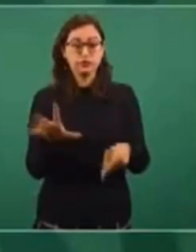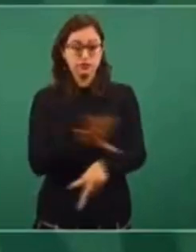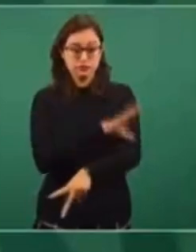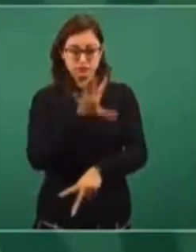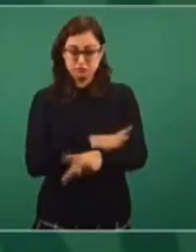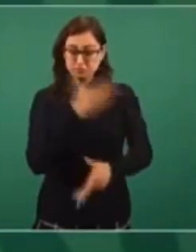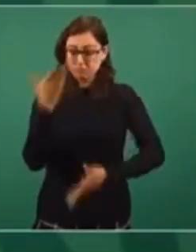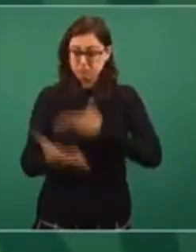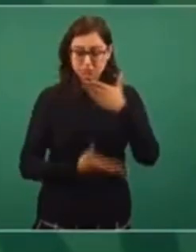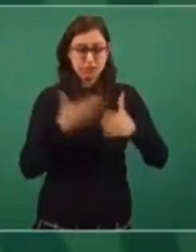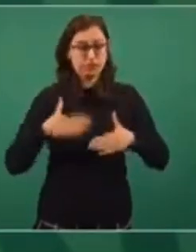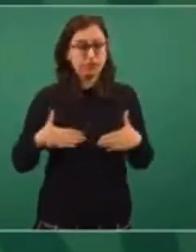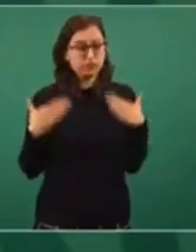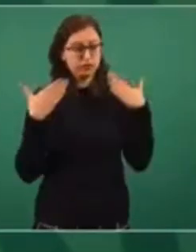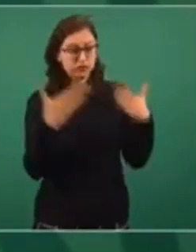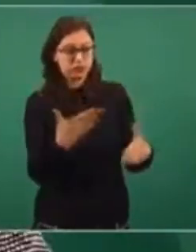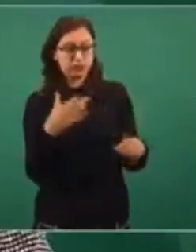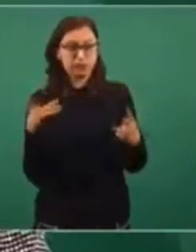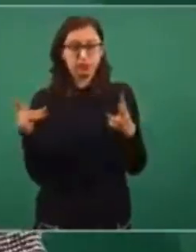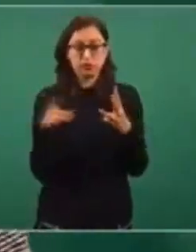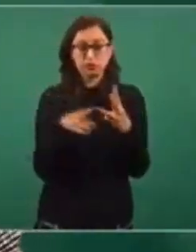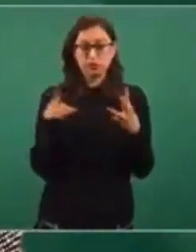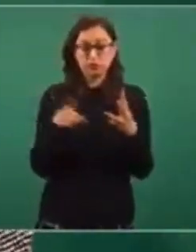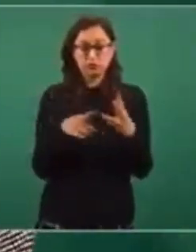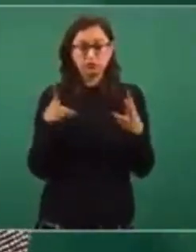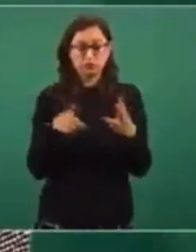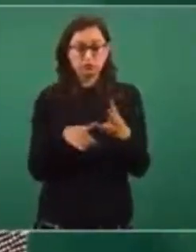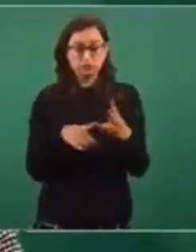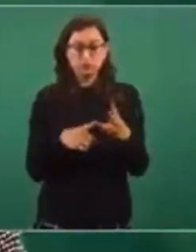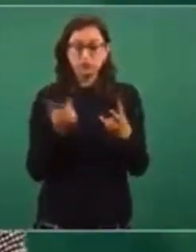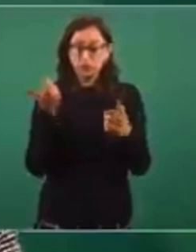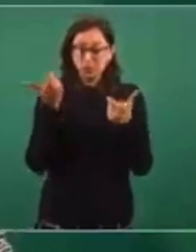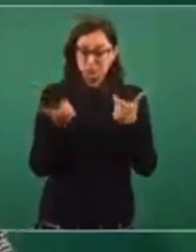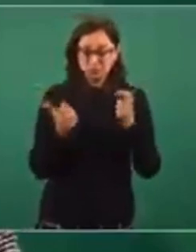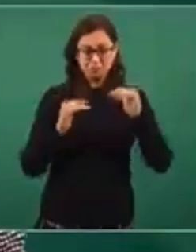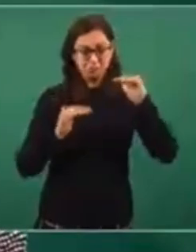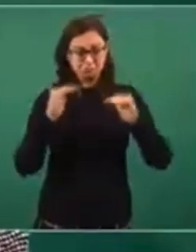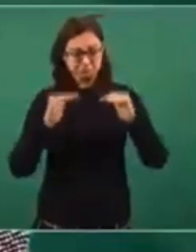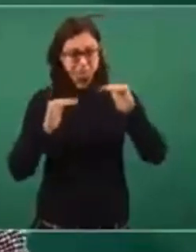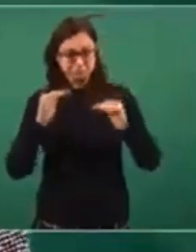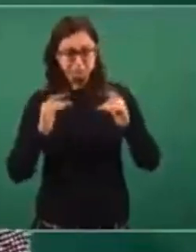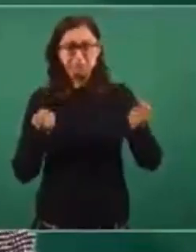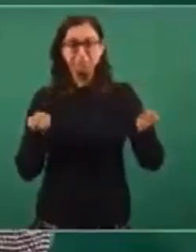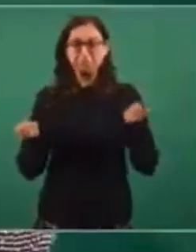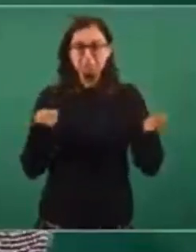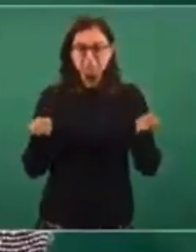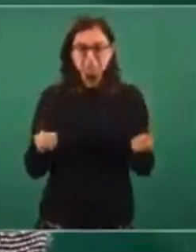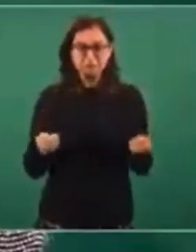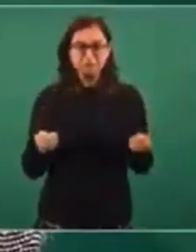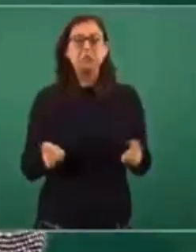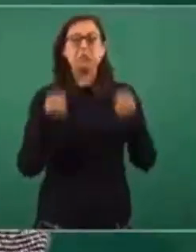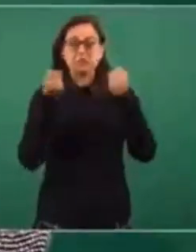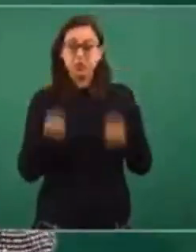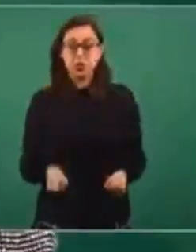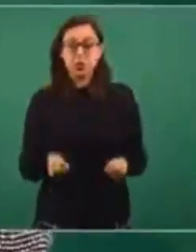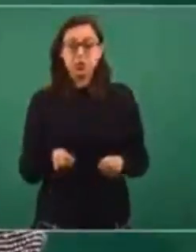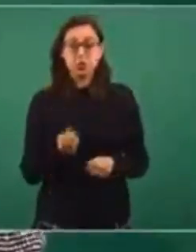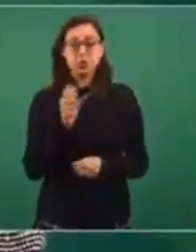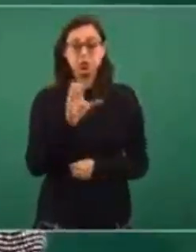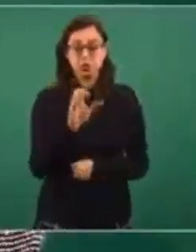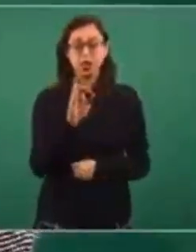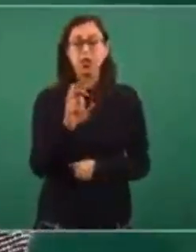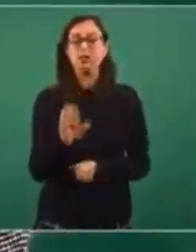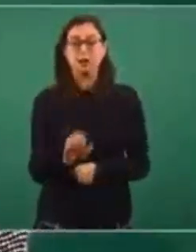en el servicio. Y la tercera, la estabilidad en el servicio. Y solamente la Comisión Federal de